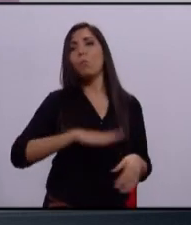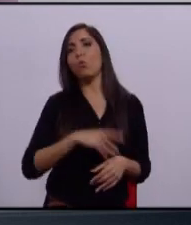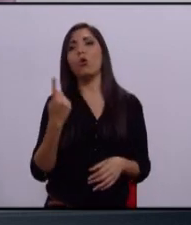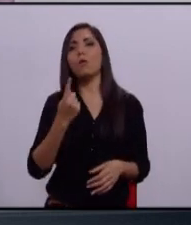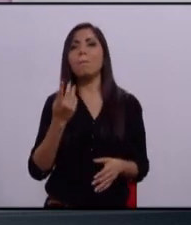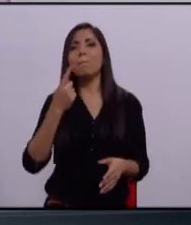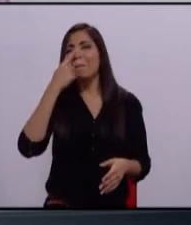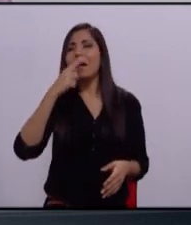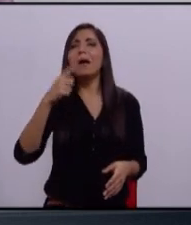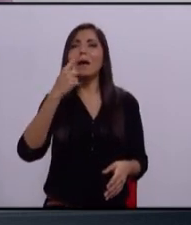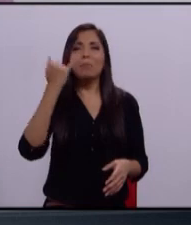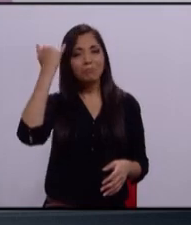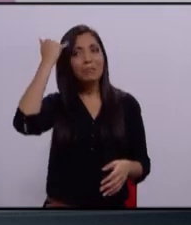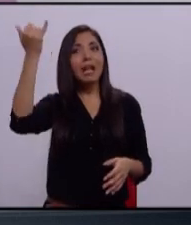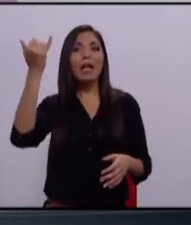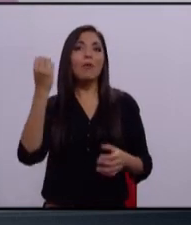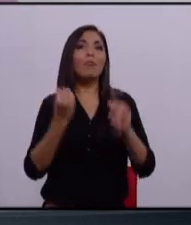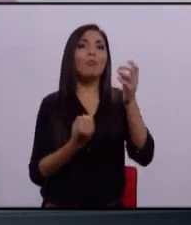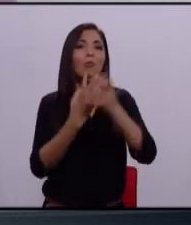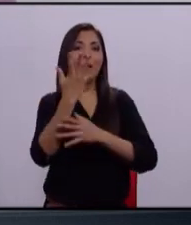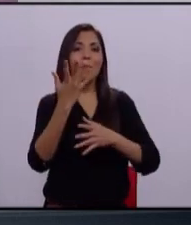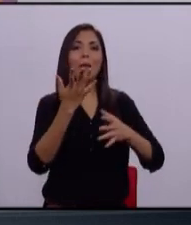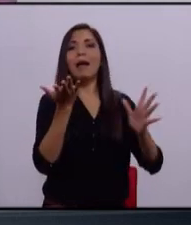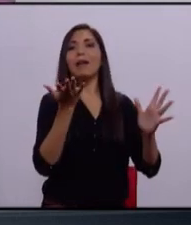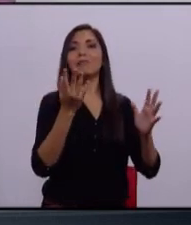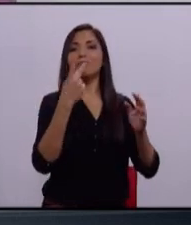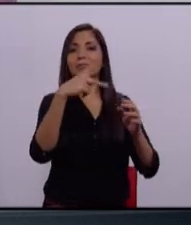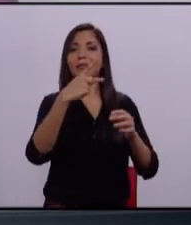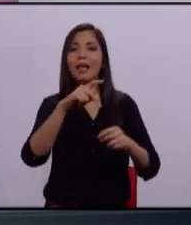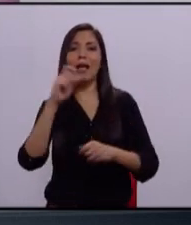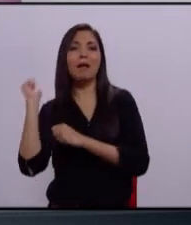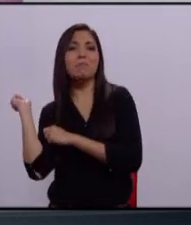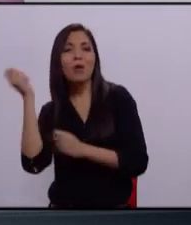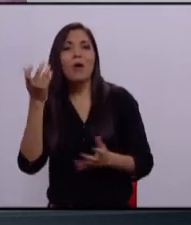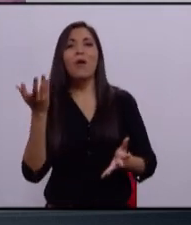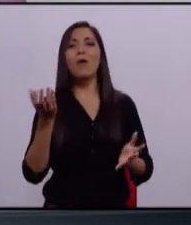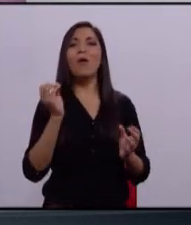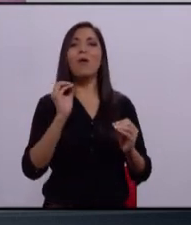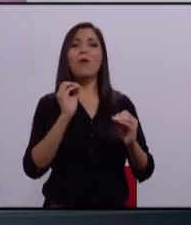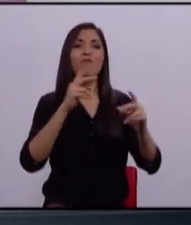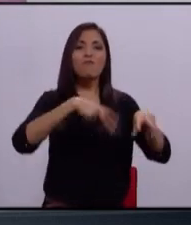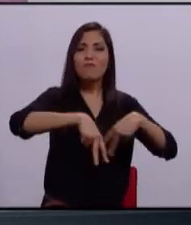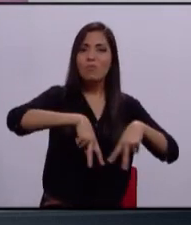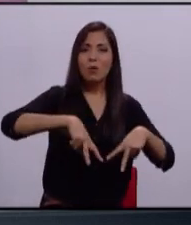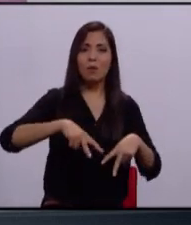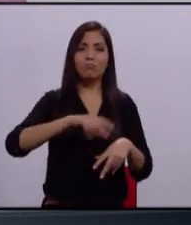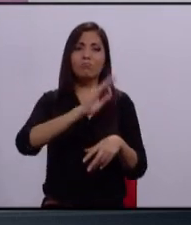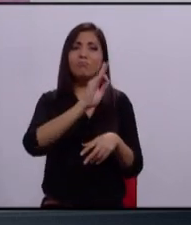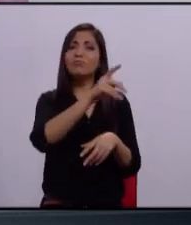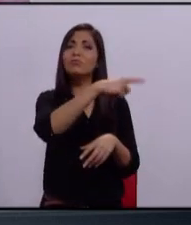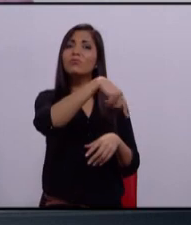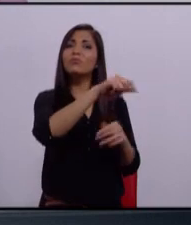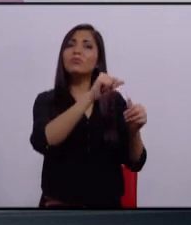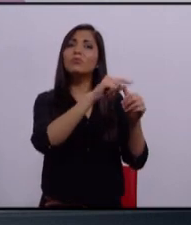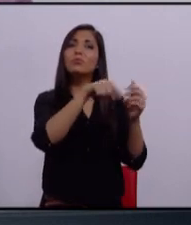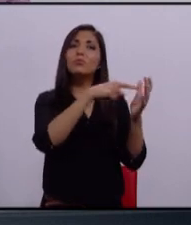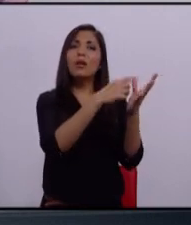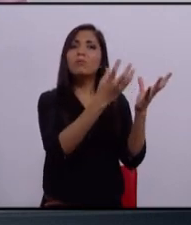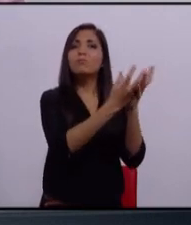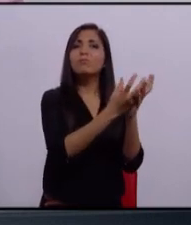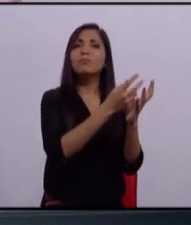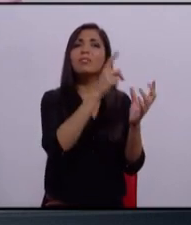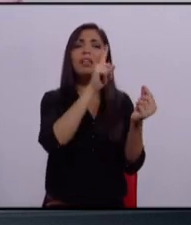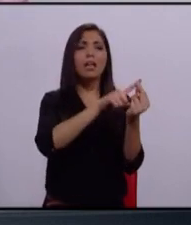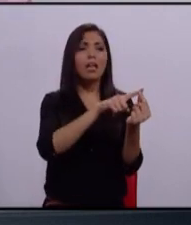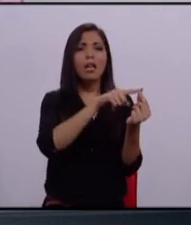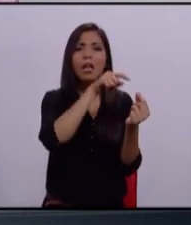canchas de béisbol, de fútbol? La gente en esos centros de adicción muchas veces son los terrenos baldíos del mismo